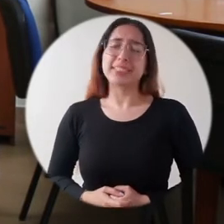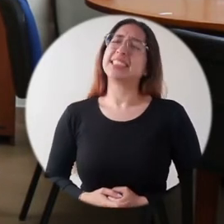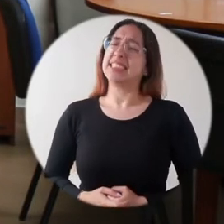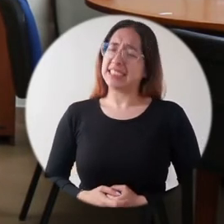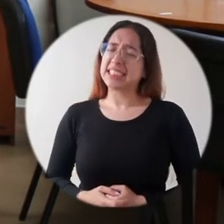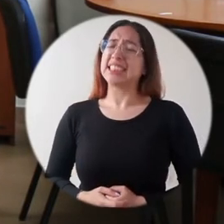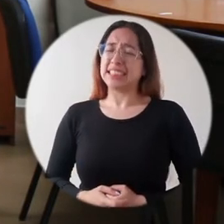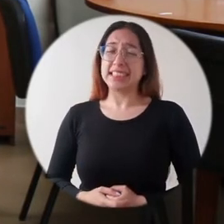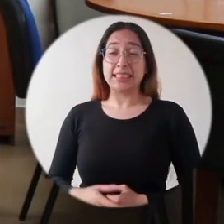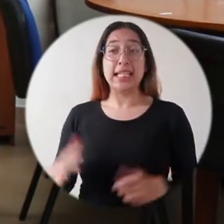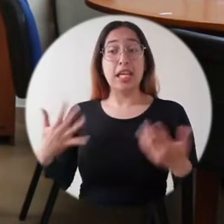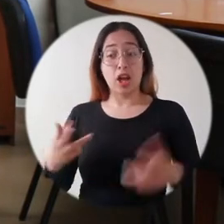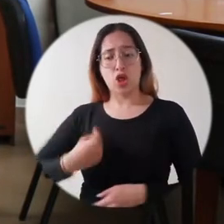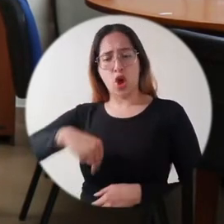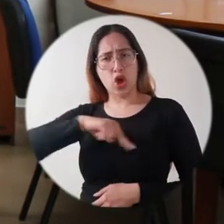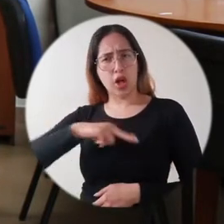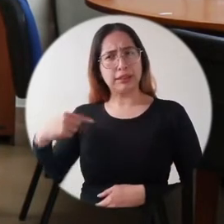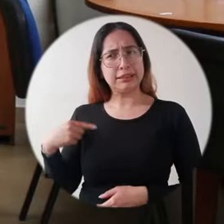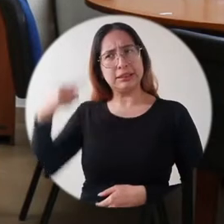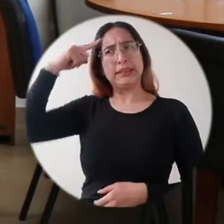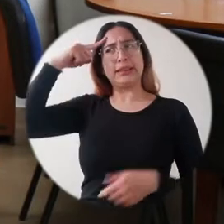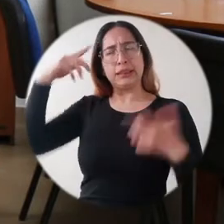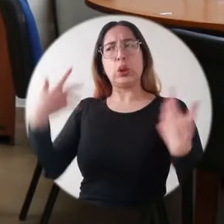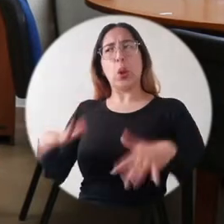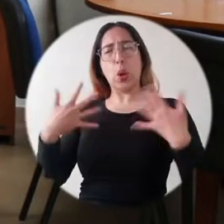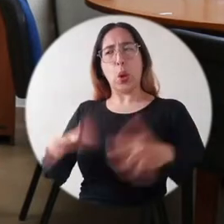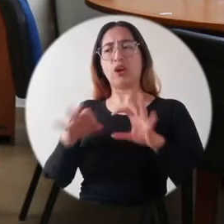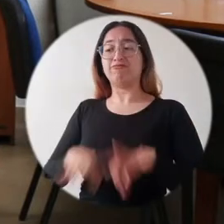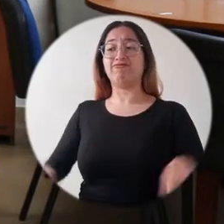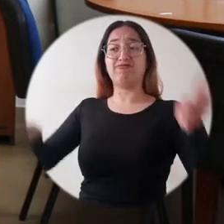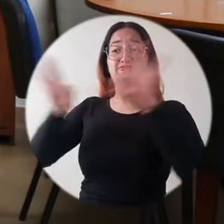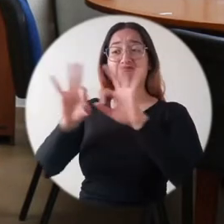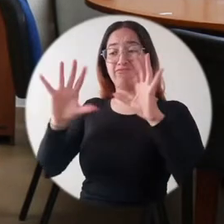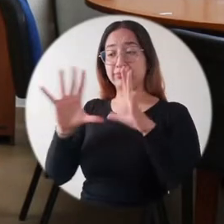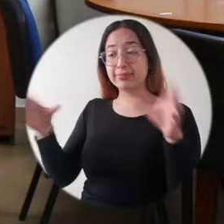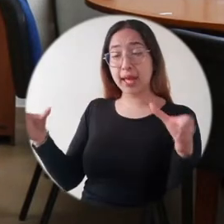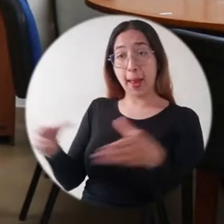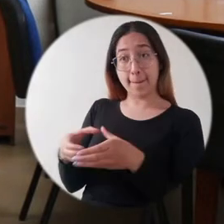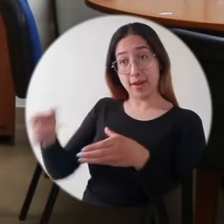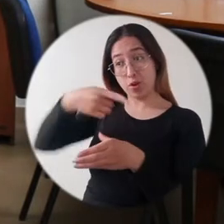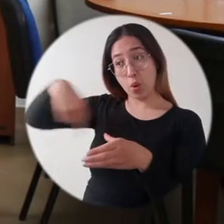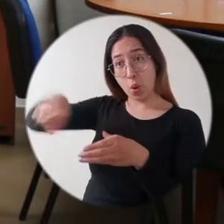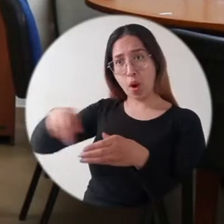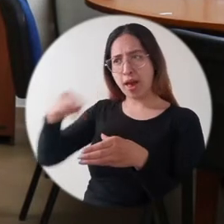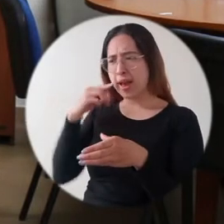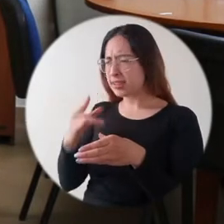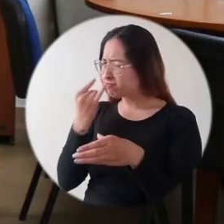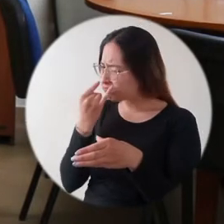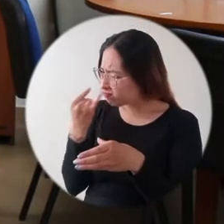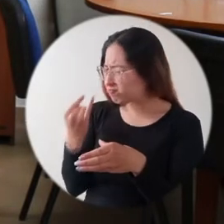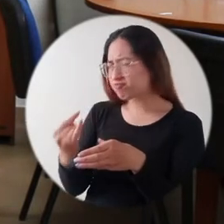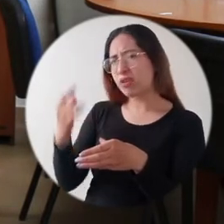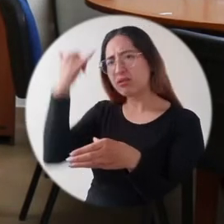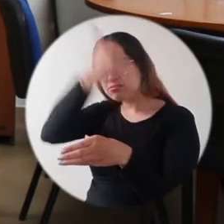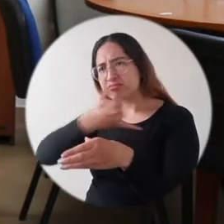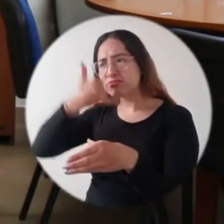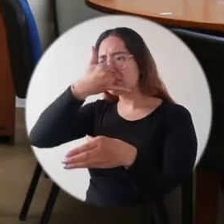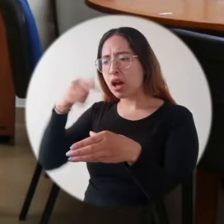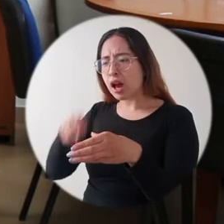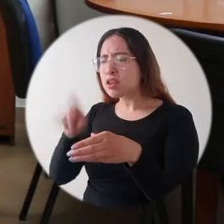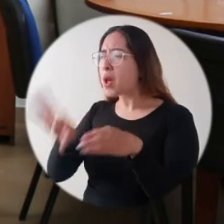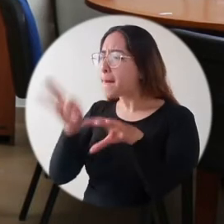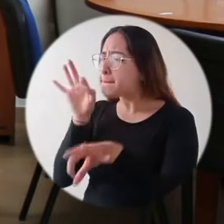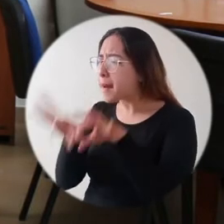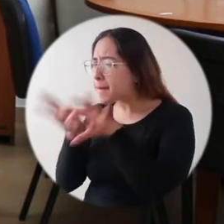negros del Caribe Colombiano y para nosotros es fundamental, como creo que para los